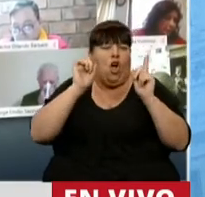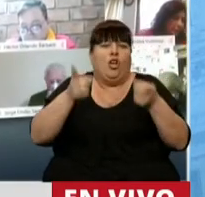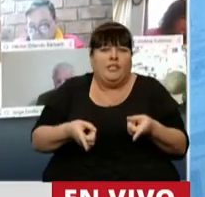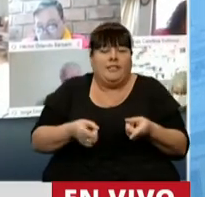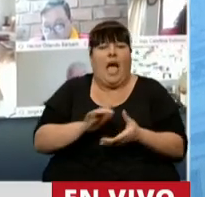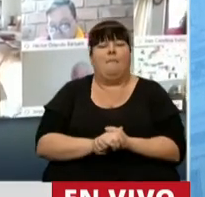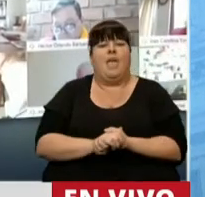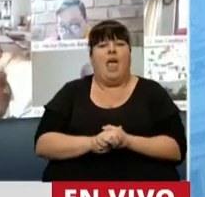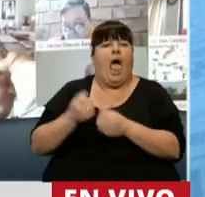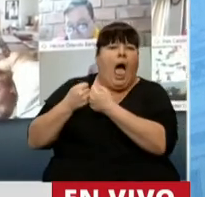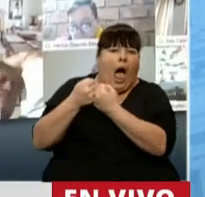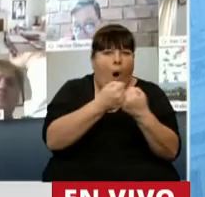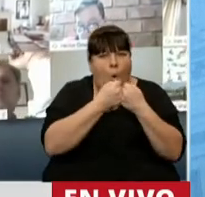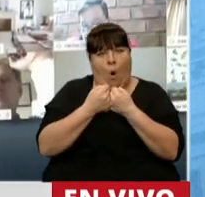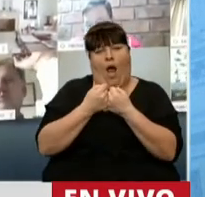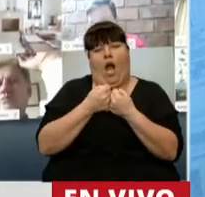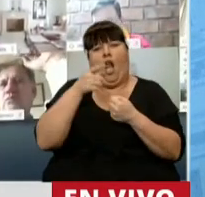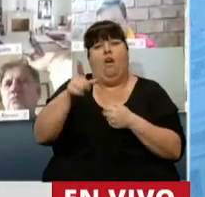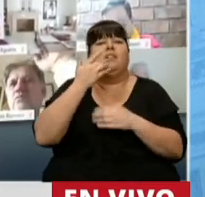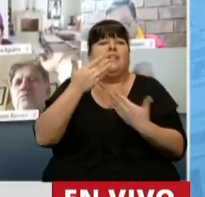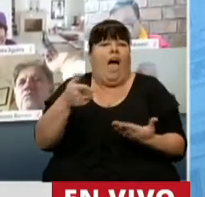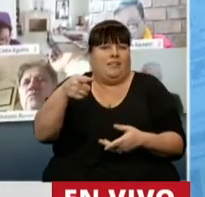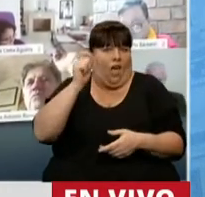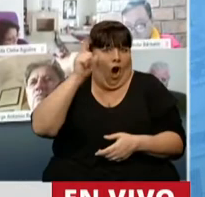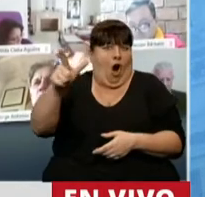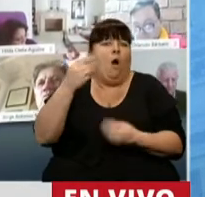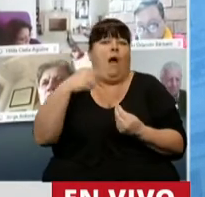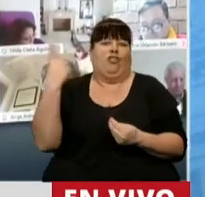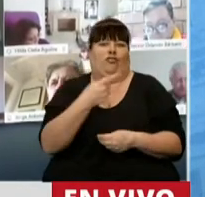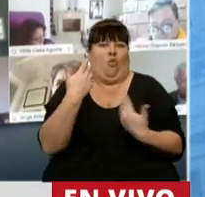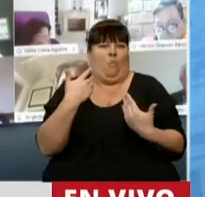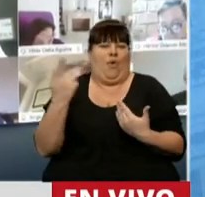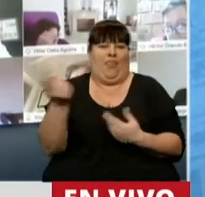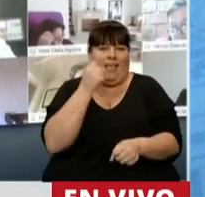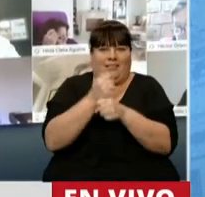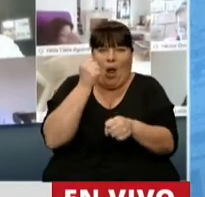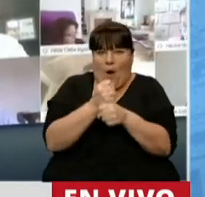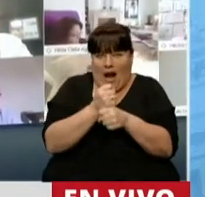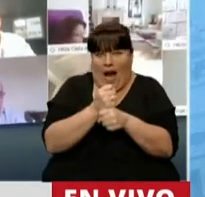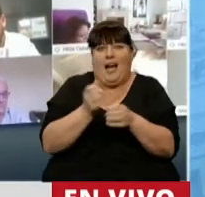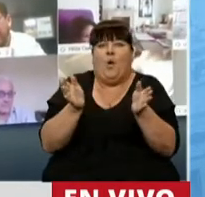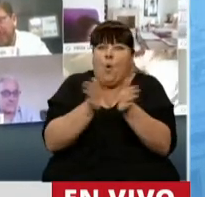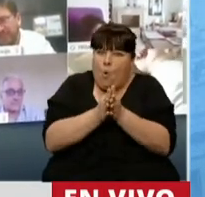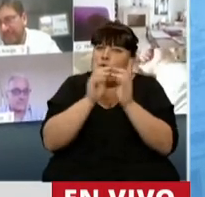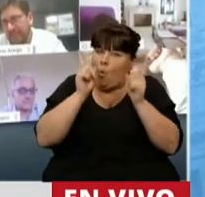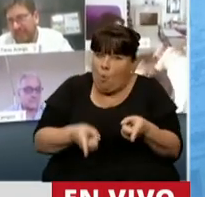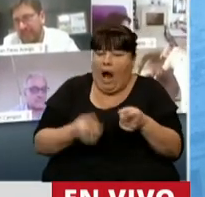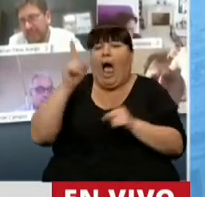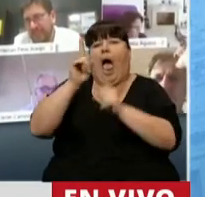sino con el consenso que usted logró para que todos podamos y todas trabajar juntas,